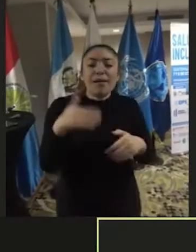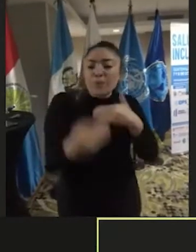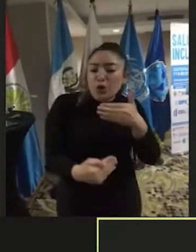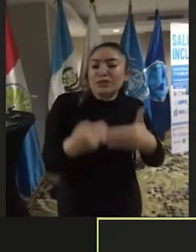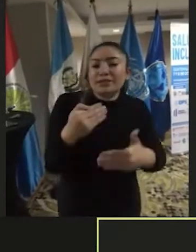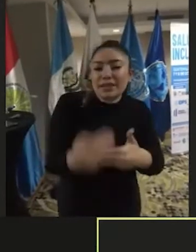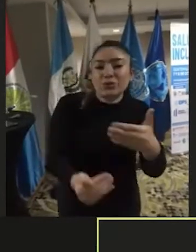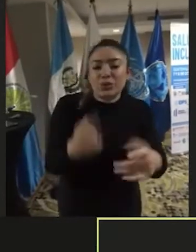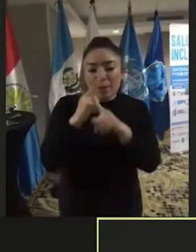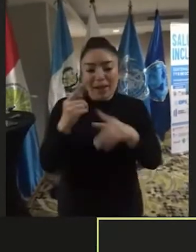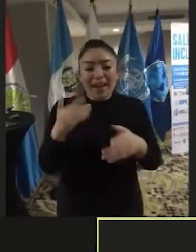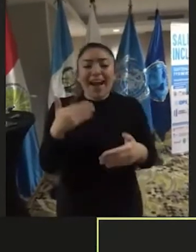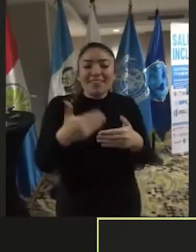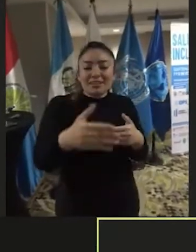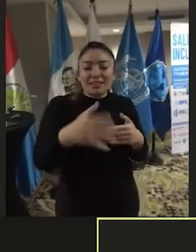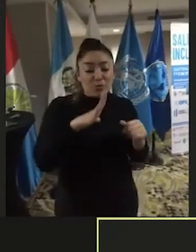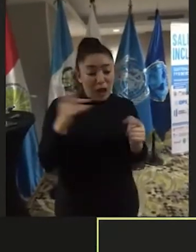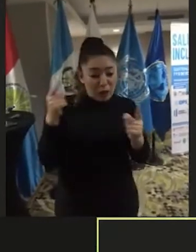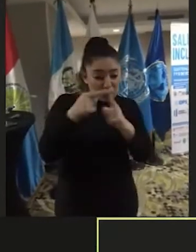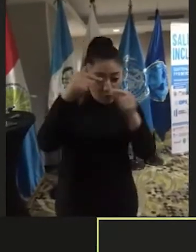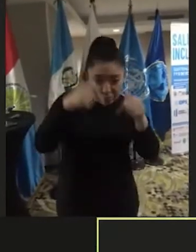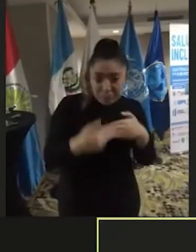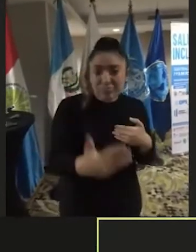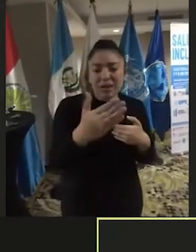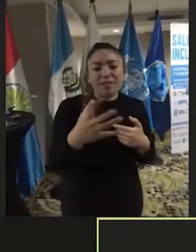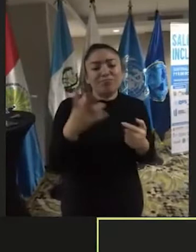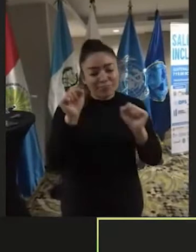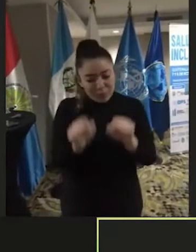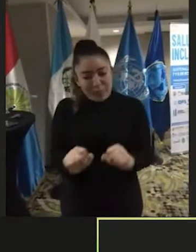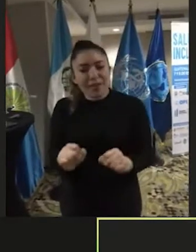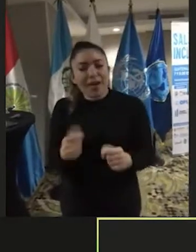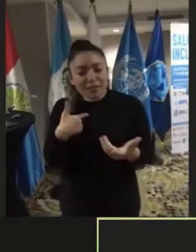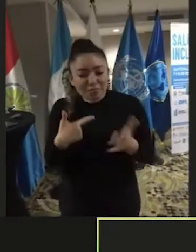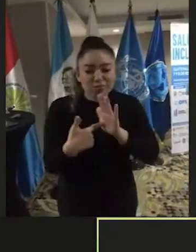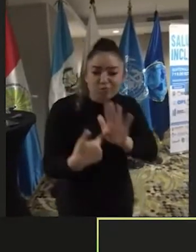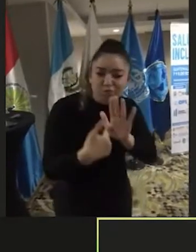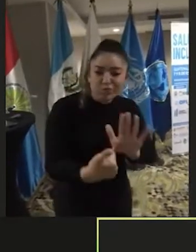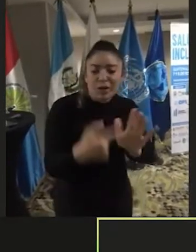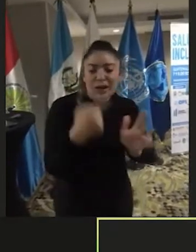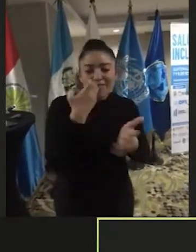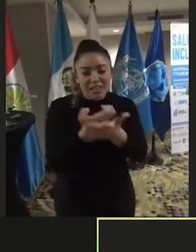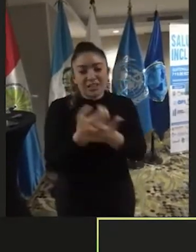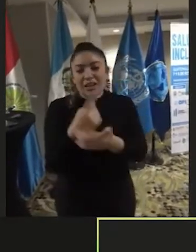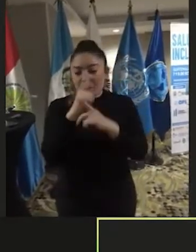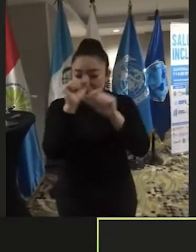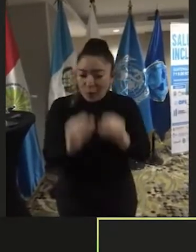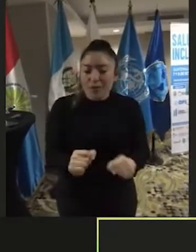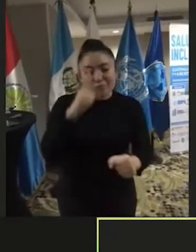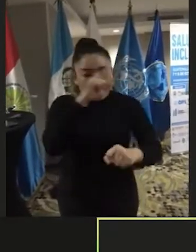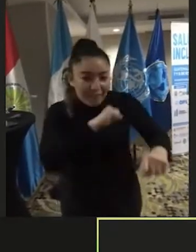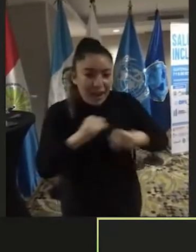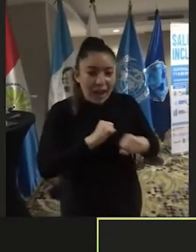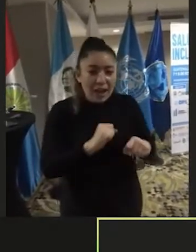y en los avances que hasta la fecha hemos podido evidenciar y que hemos podido trabajar no